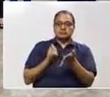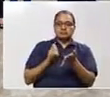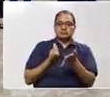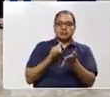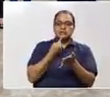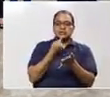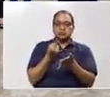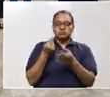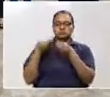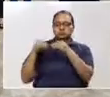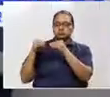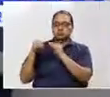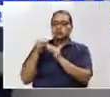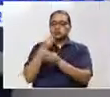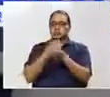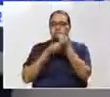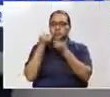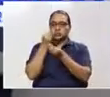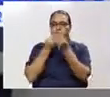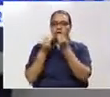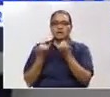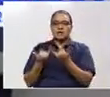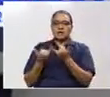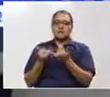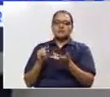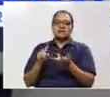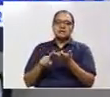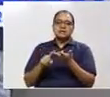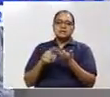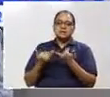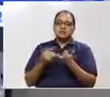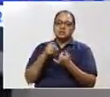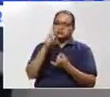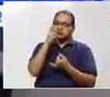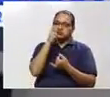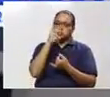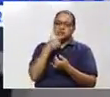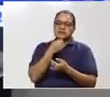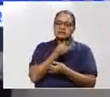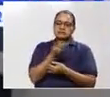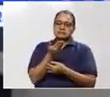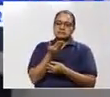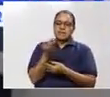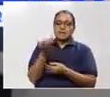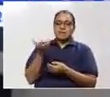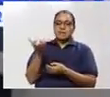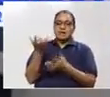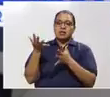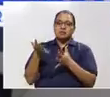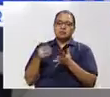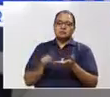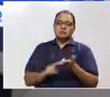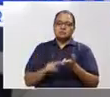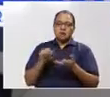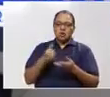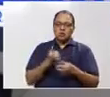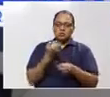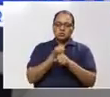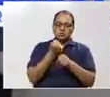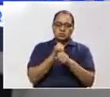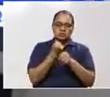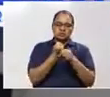infrahumanas con los embates de esta crisis que estamos enfrentando. Nos toca defender el empleo